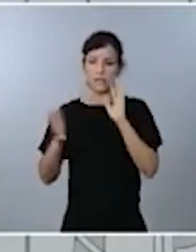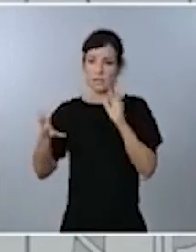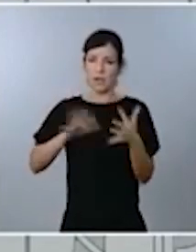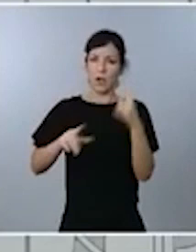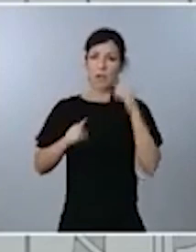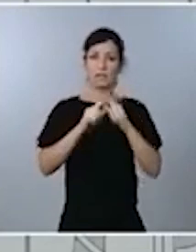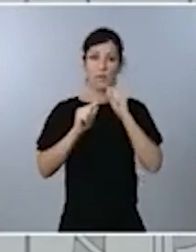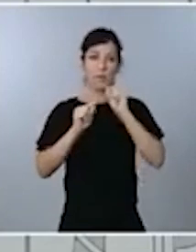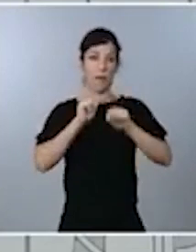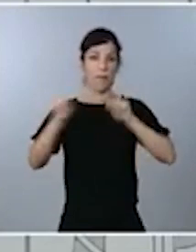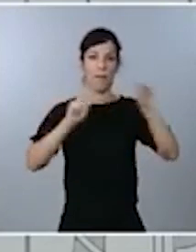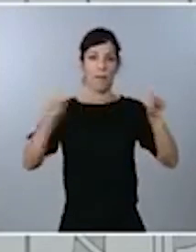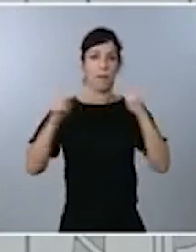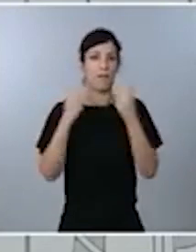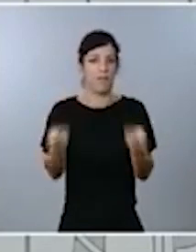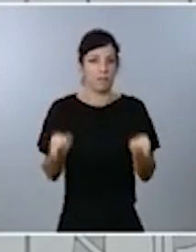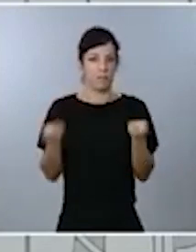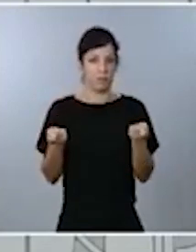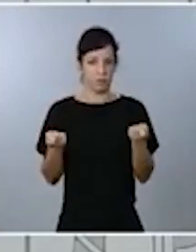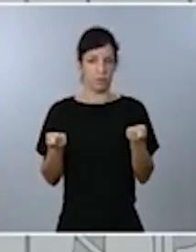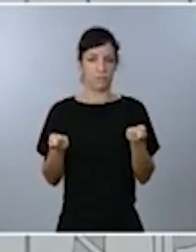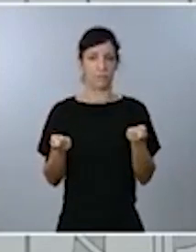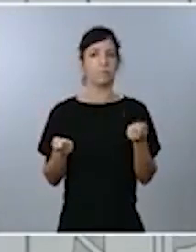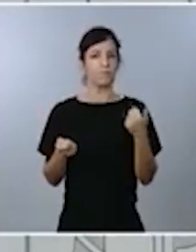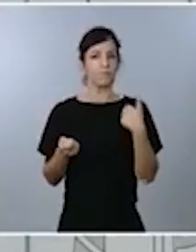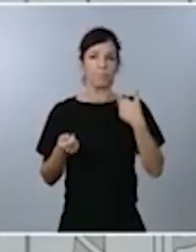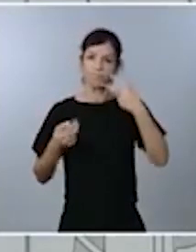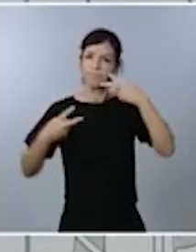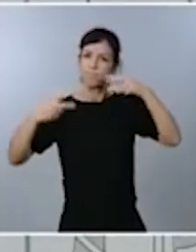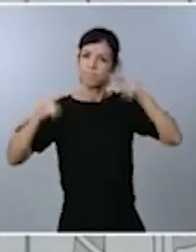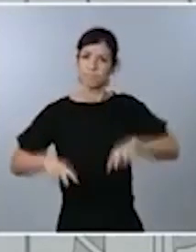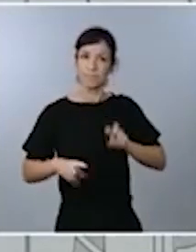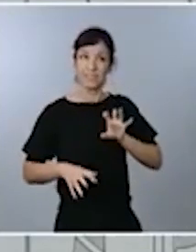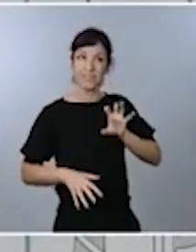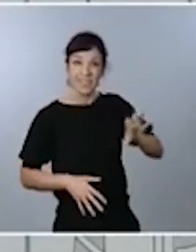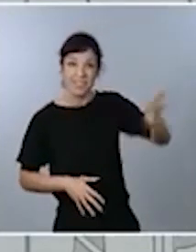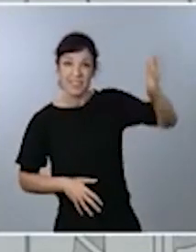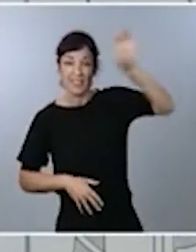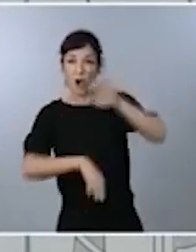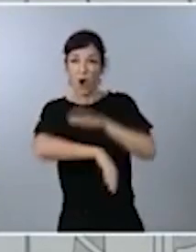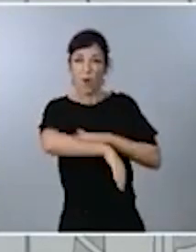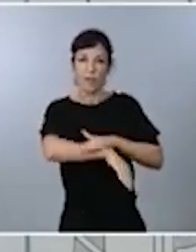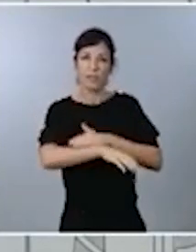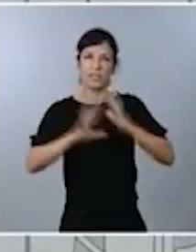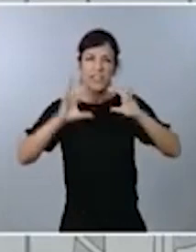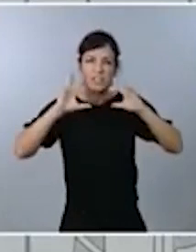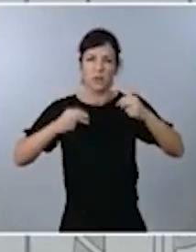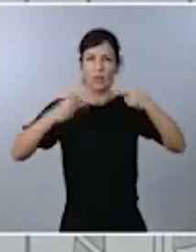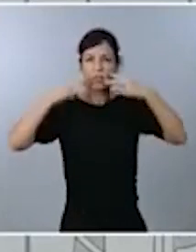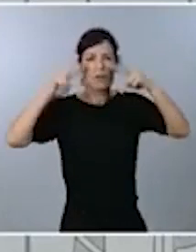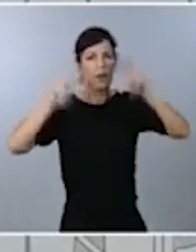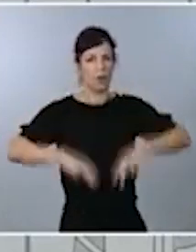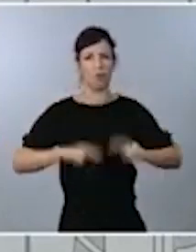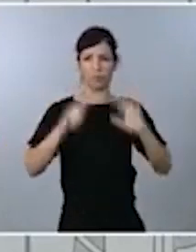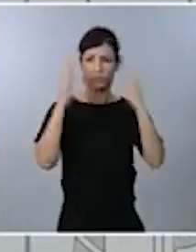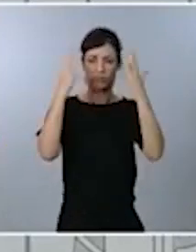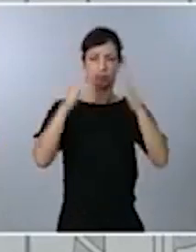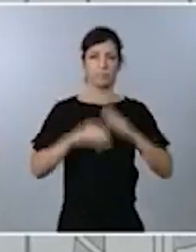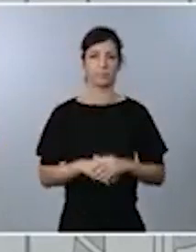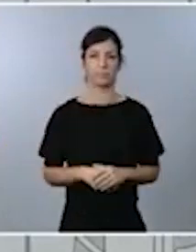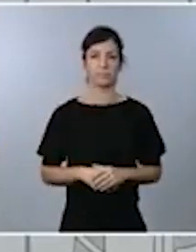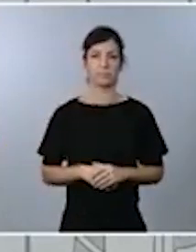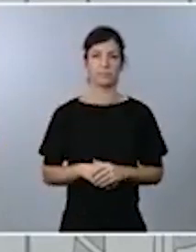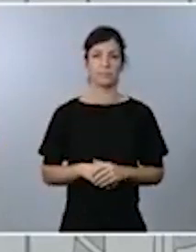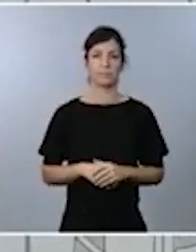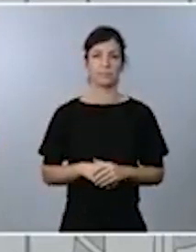Yo quiero reconocer el esfuerzo que están haciendo todos y cada uno de los gobiernos autonómicos en este sentido. La reducción de aforos, como